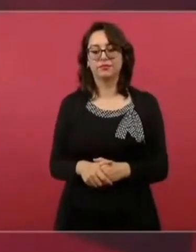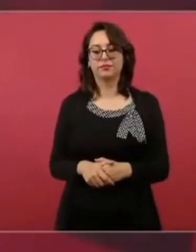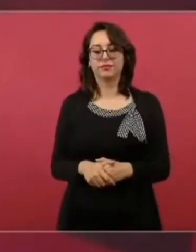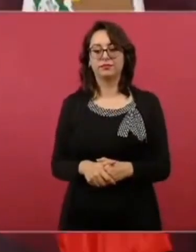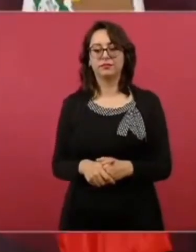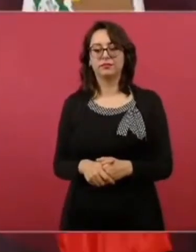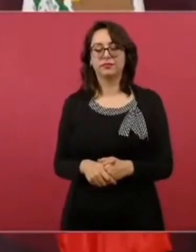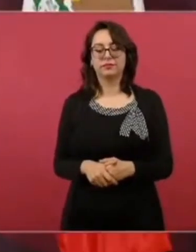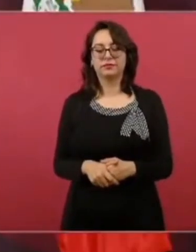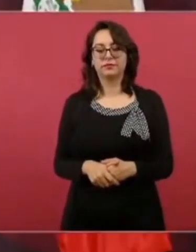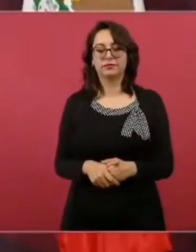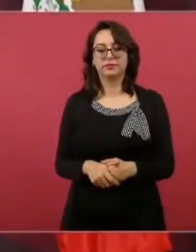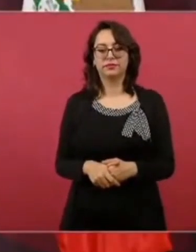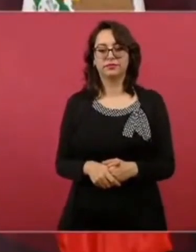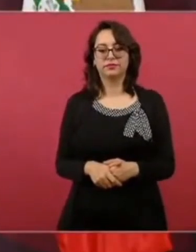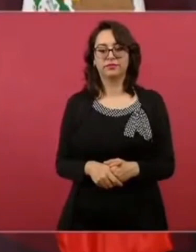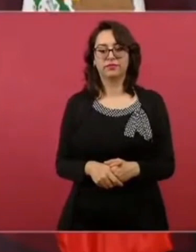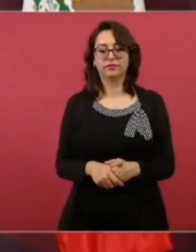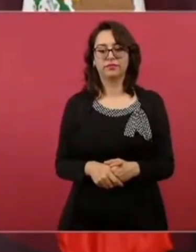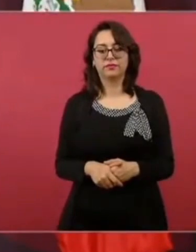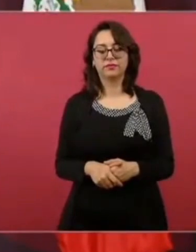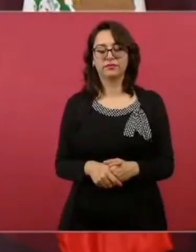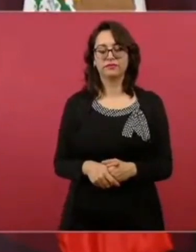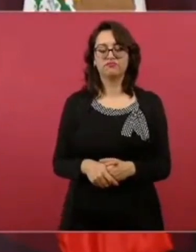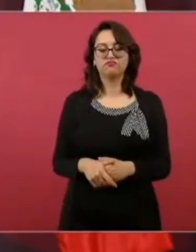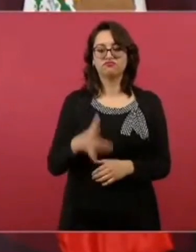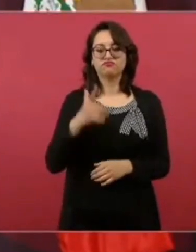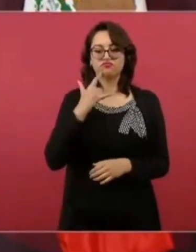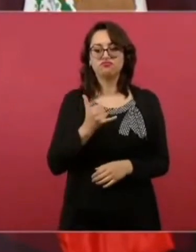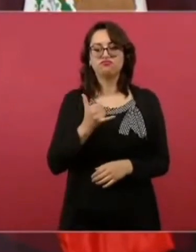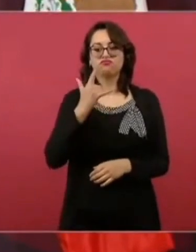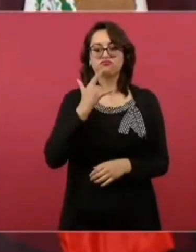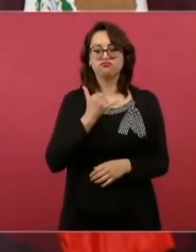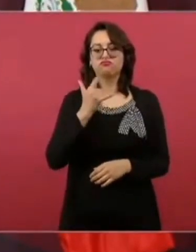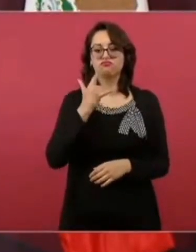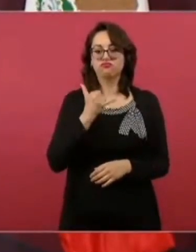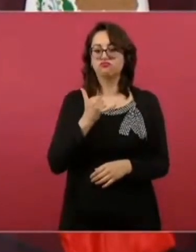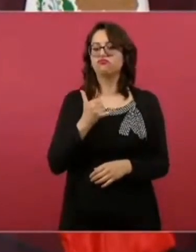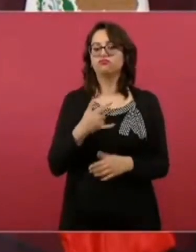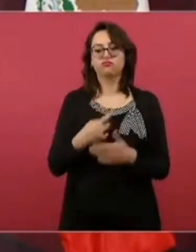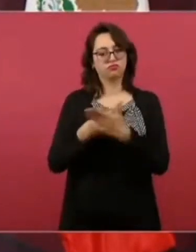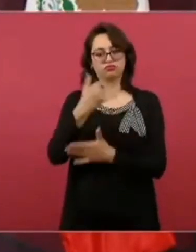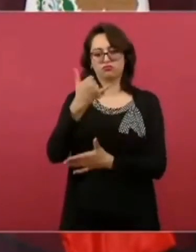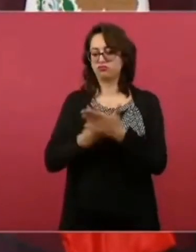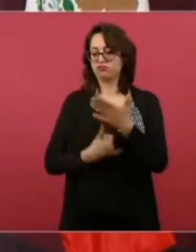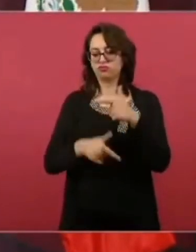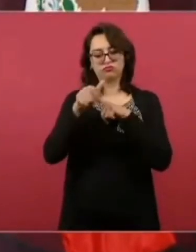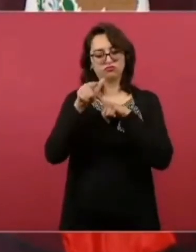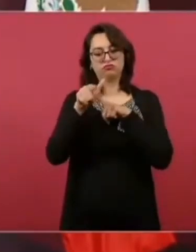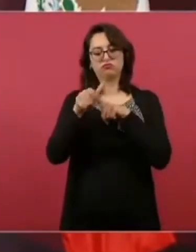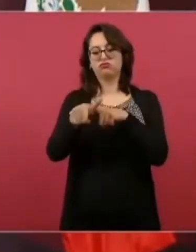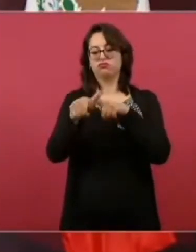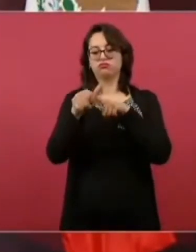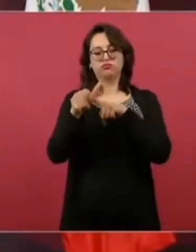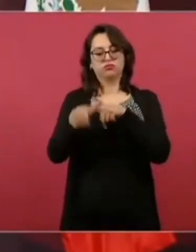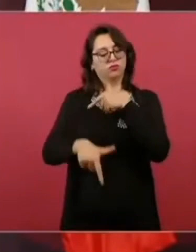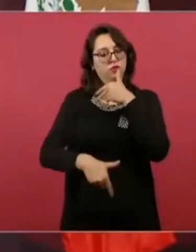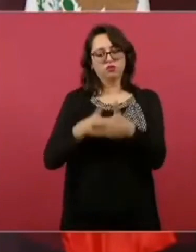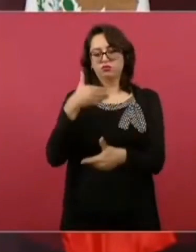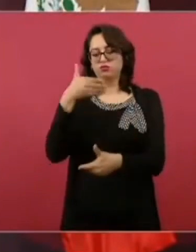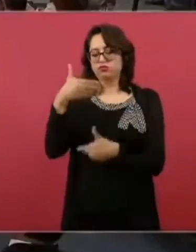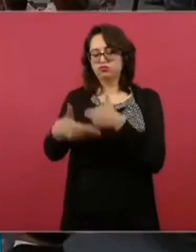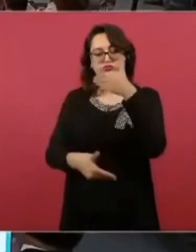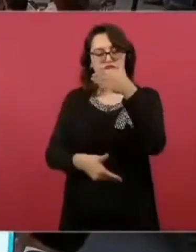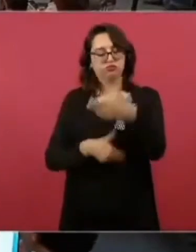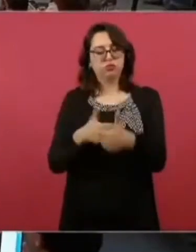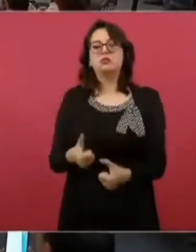a darle continuidad al proceso iniciado en la Ciudad de